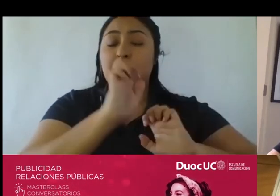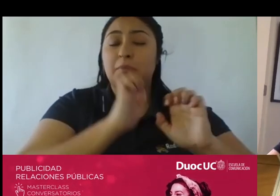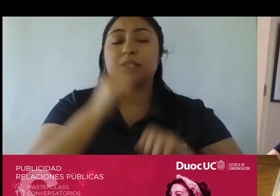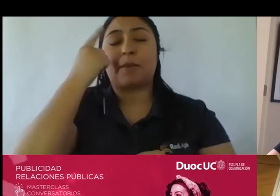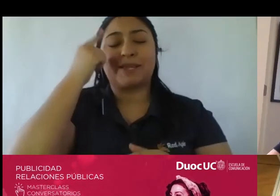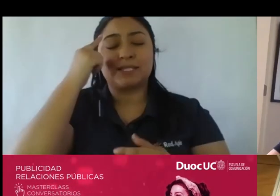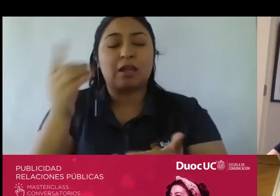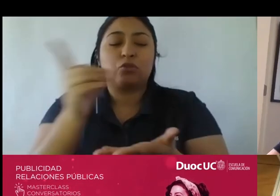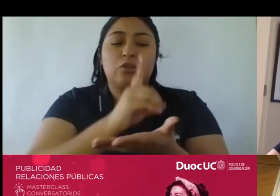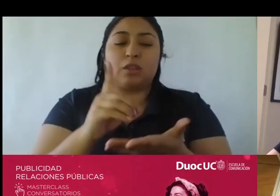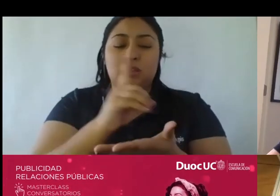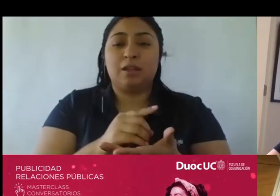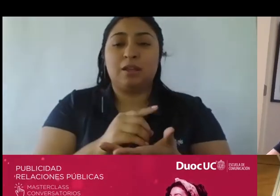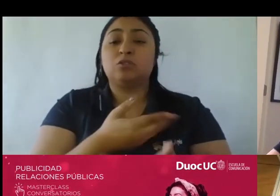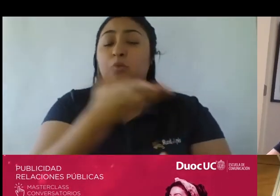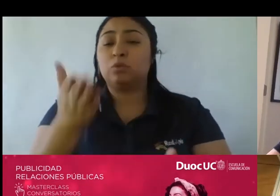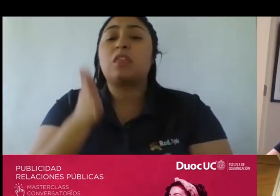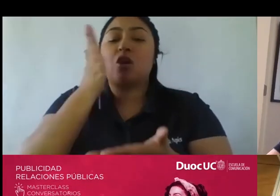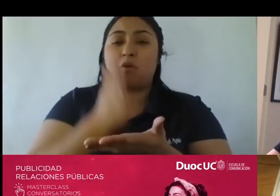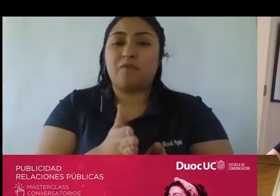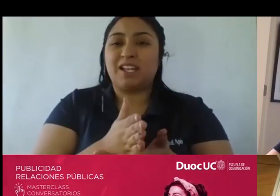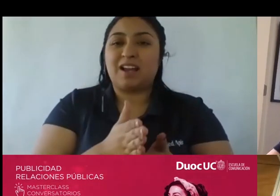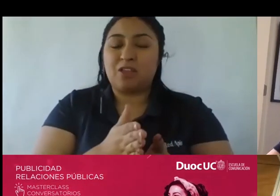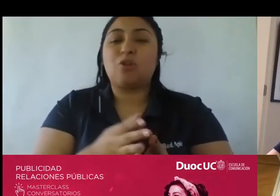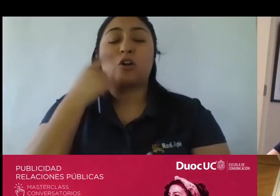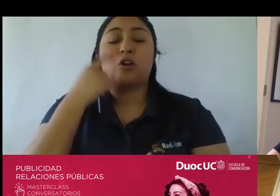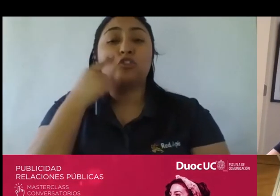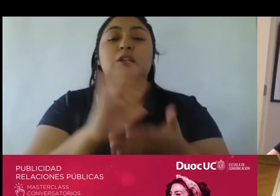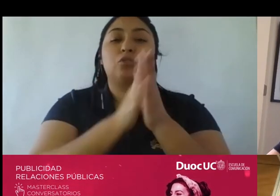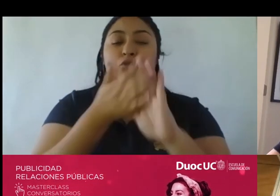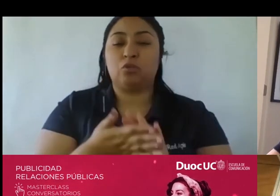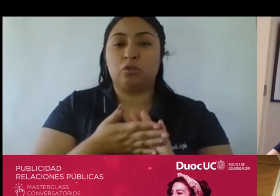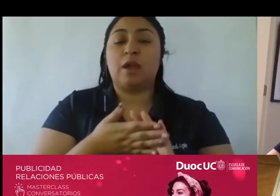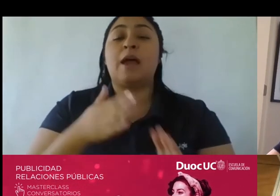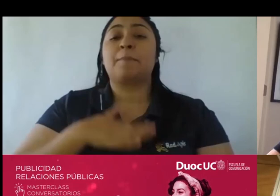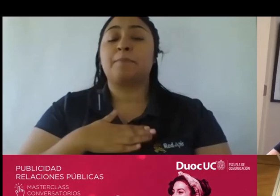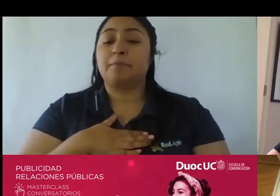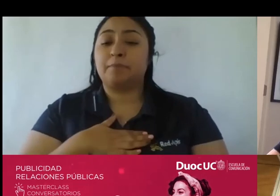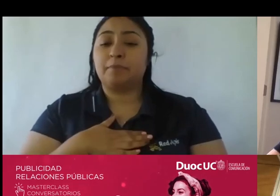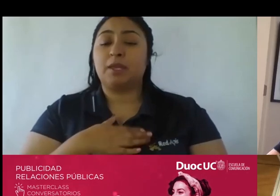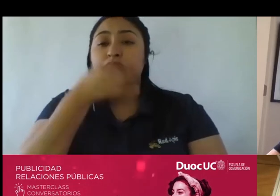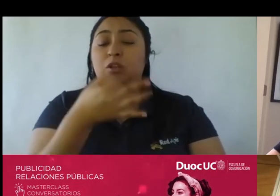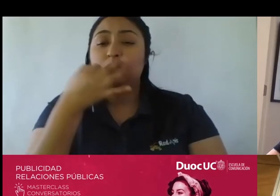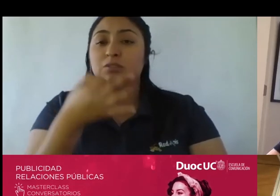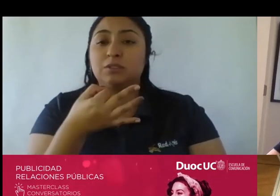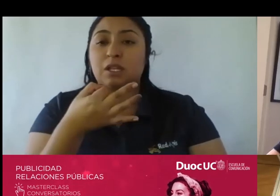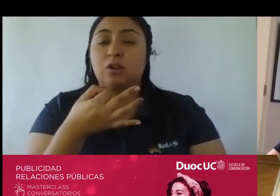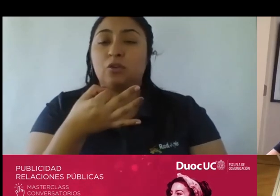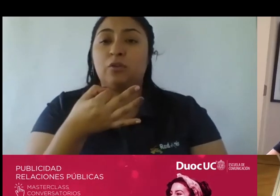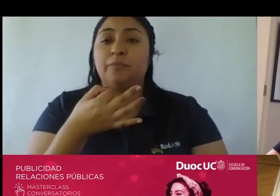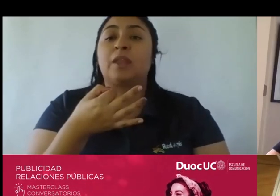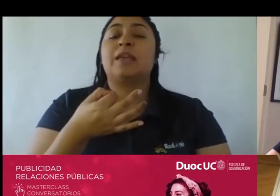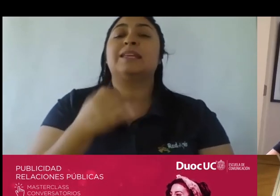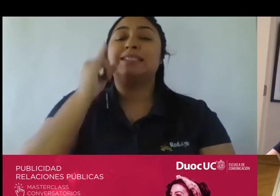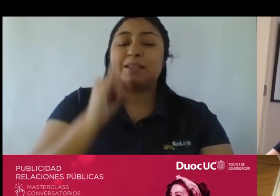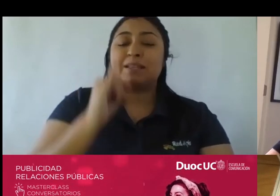están obligados a estar totalmente al día o sea acá mi única recomendación es que no pierdan un segundo en informarse no consideren que está de